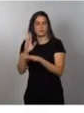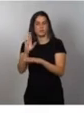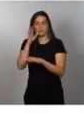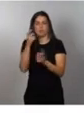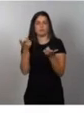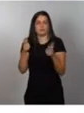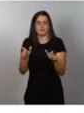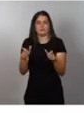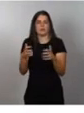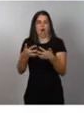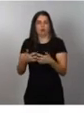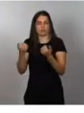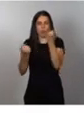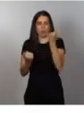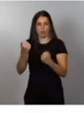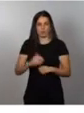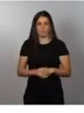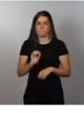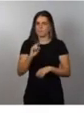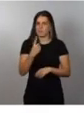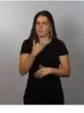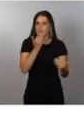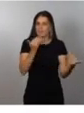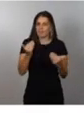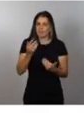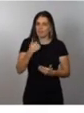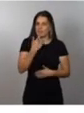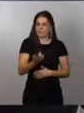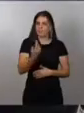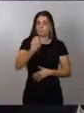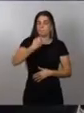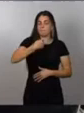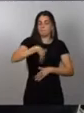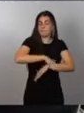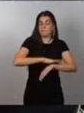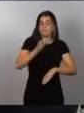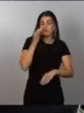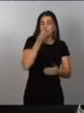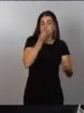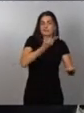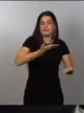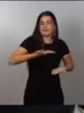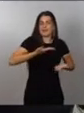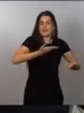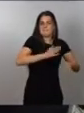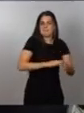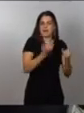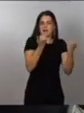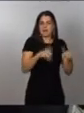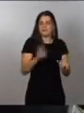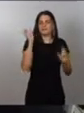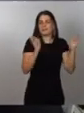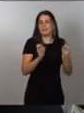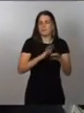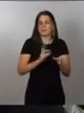En primer lugar, quiero agradecer a la ministra su invitación a participar en este acto tan relevante para